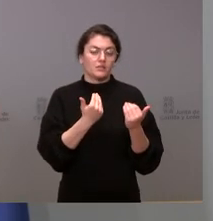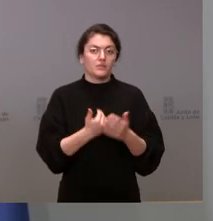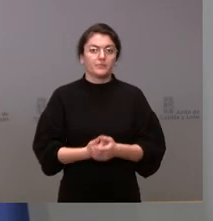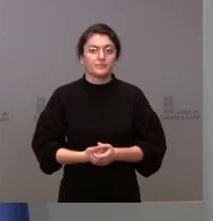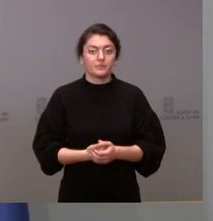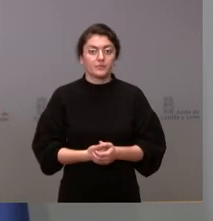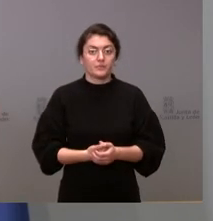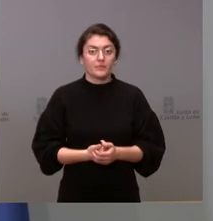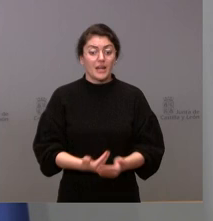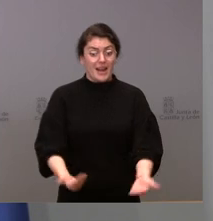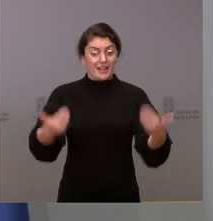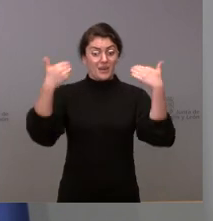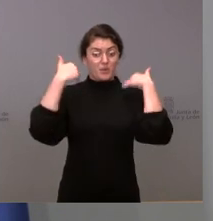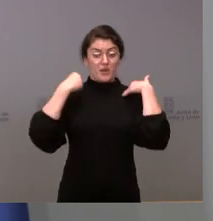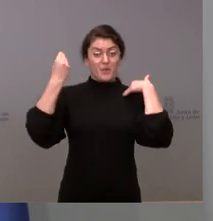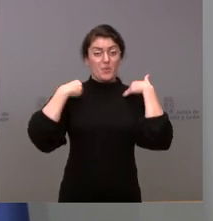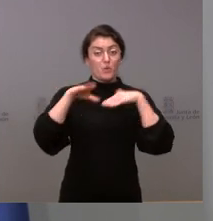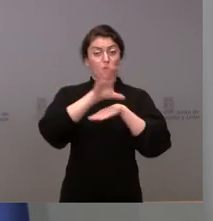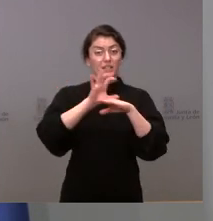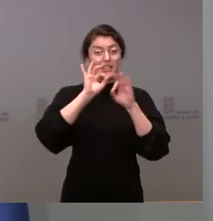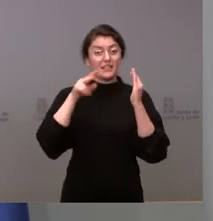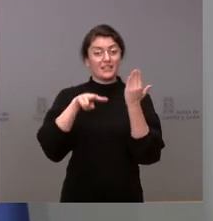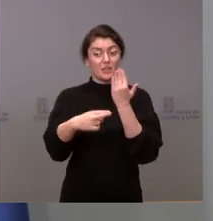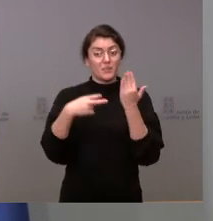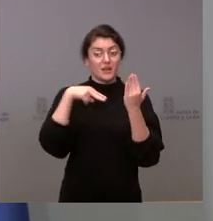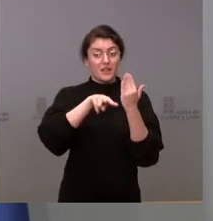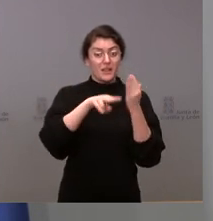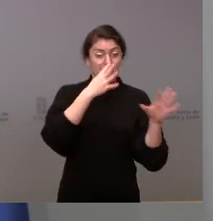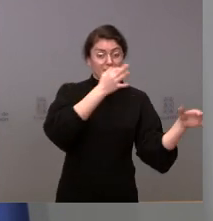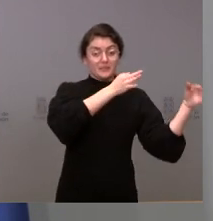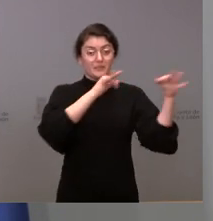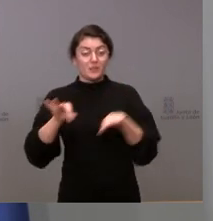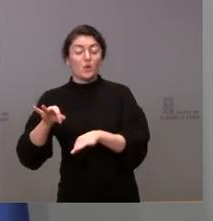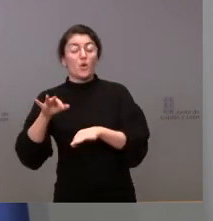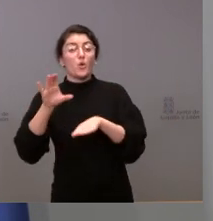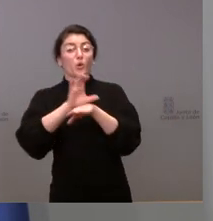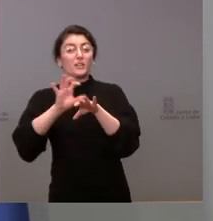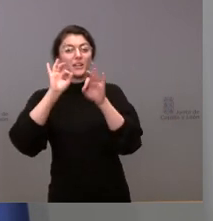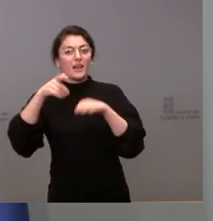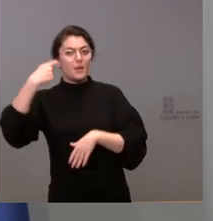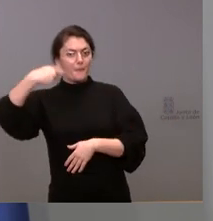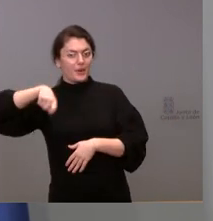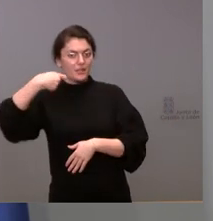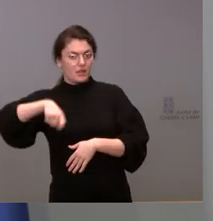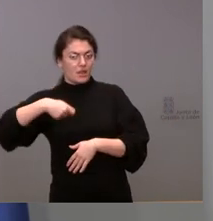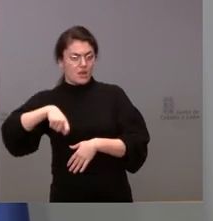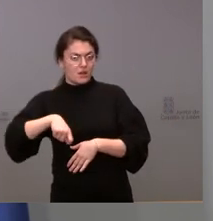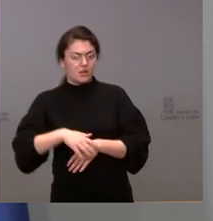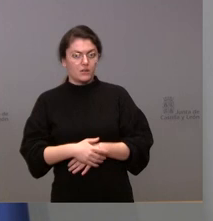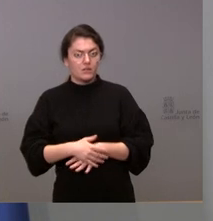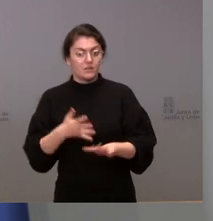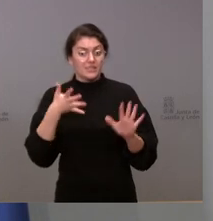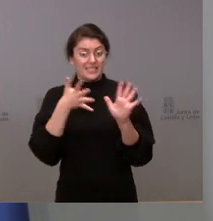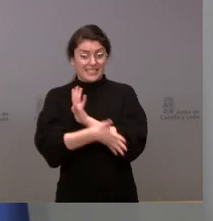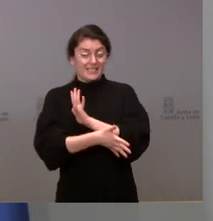las competencias de la consejería de transparencia que usted pregunta fueron asumidas por la consejería de presidencia que es la primera de las cuestiones por tanto no